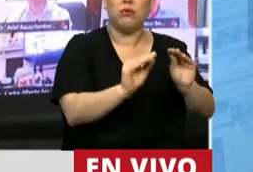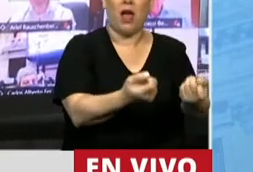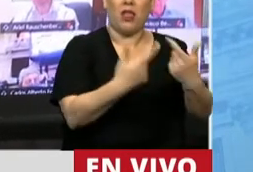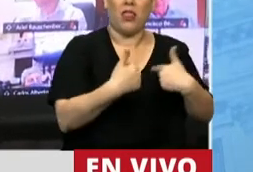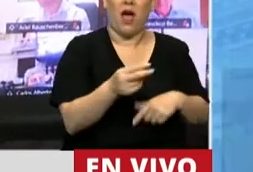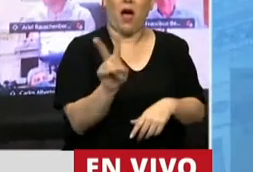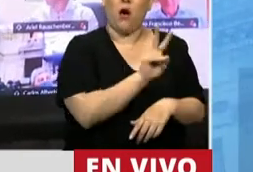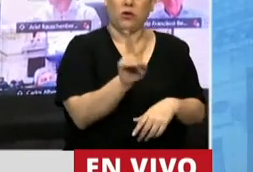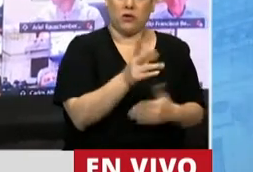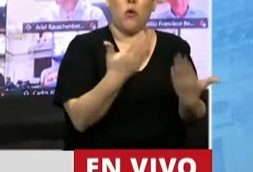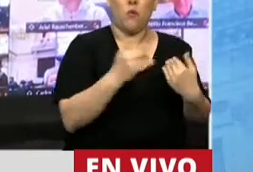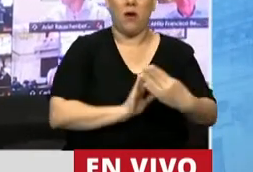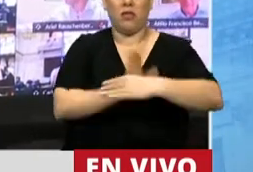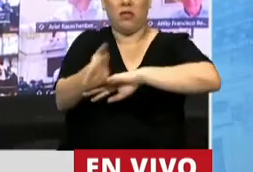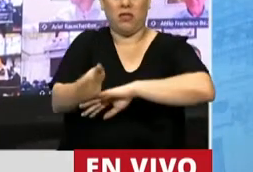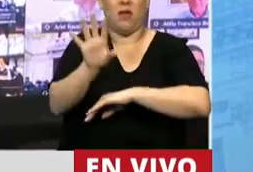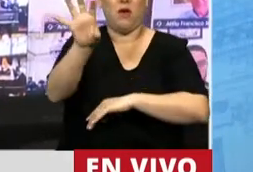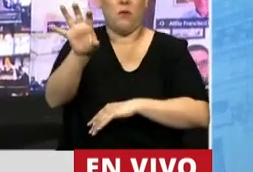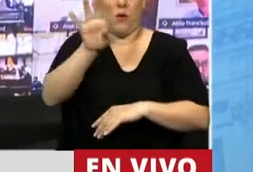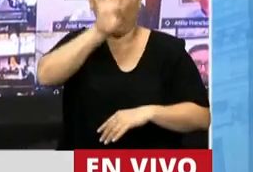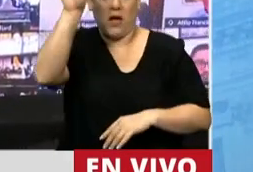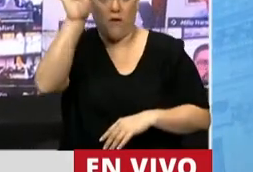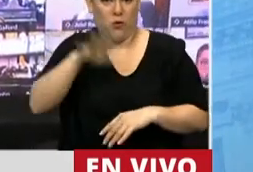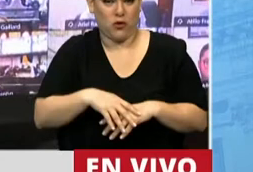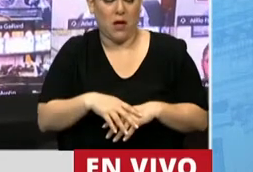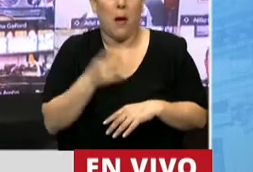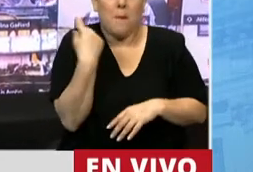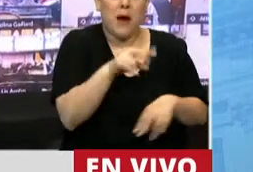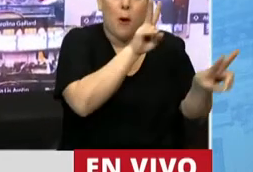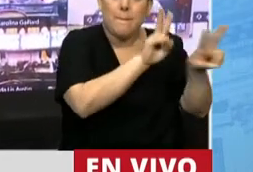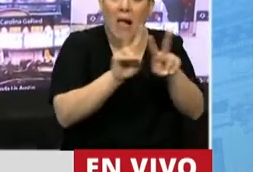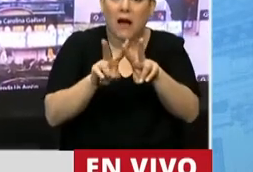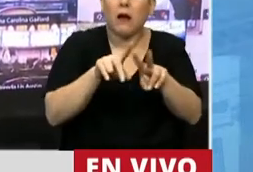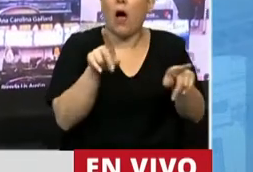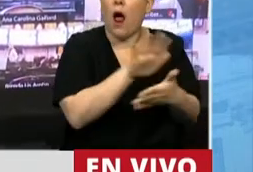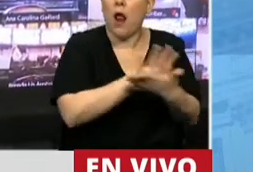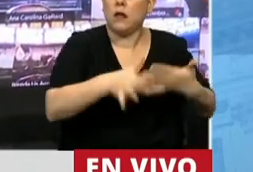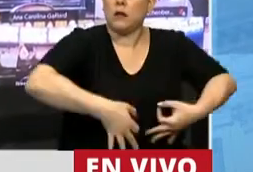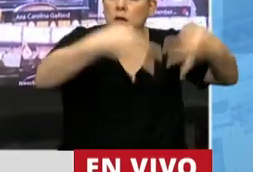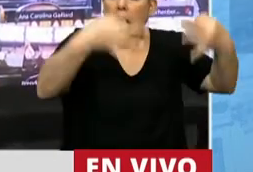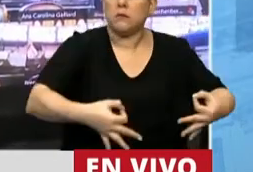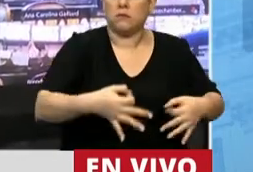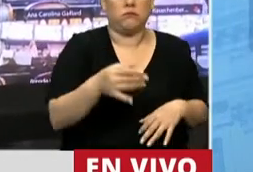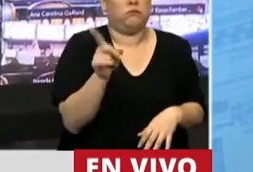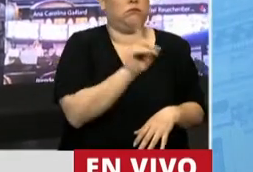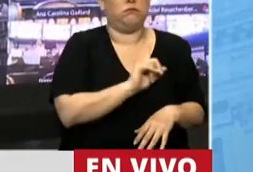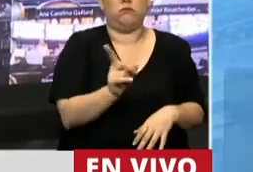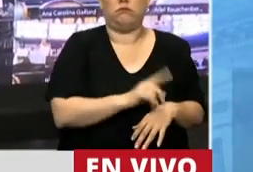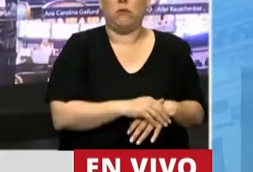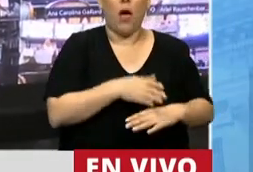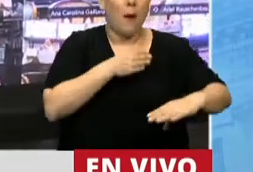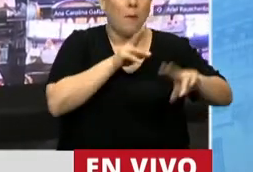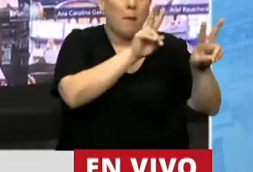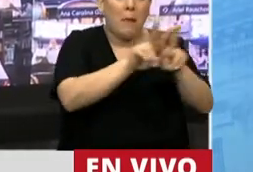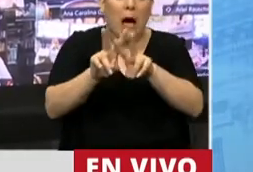para ingresar a la provincia. Esa página web no es transparente. Esa página web para que entre los formoseños no se